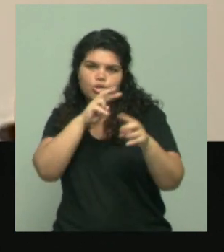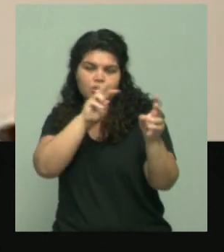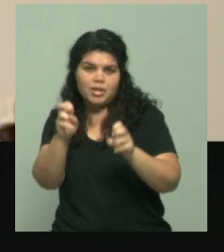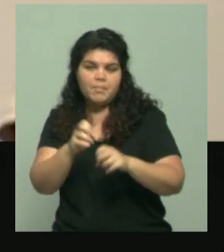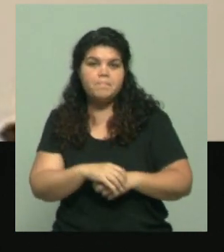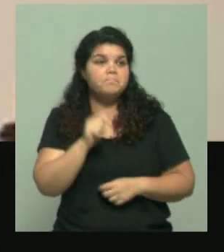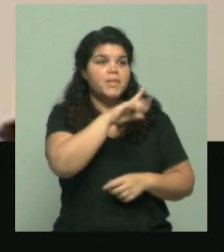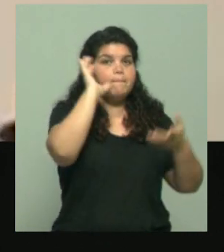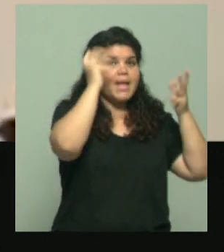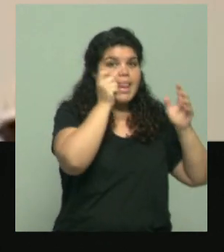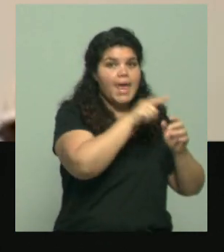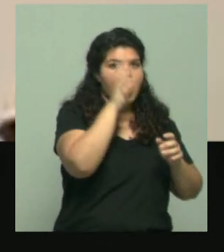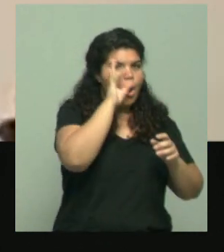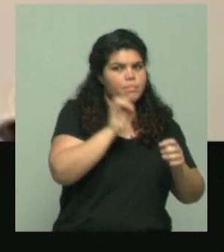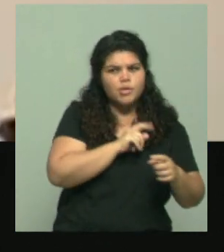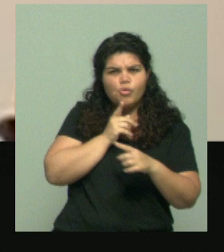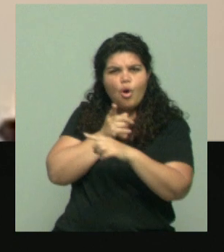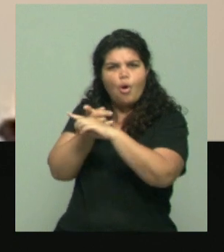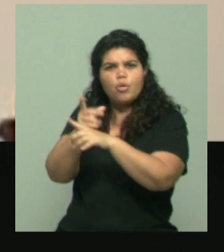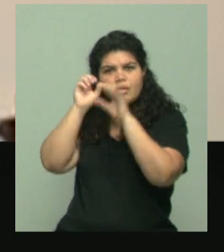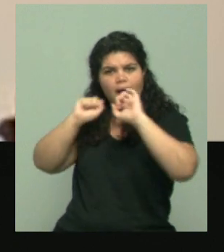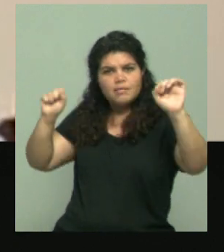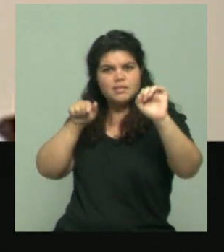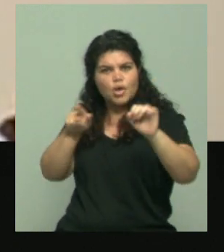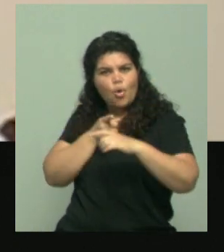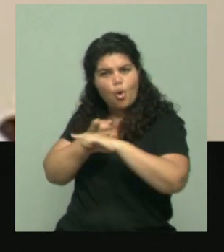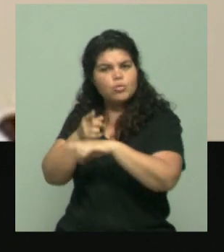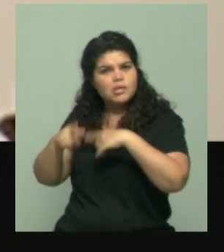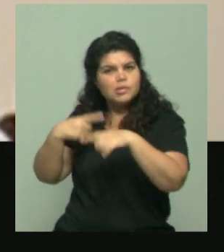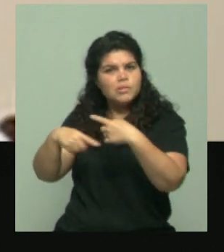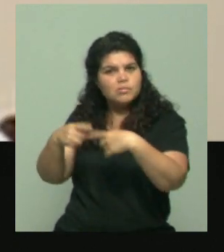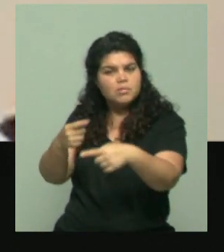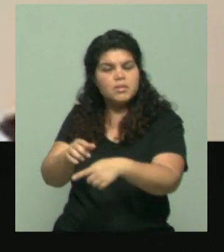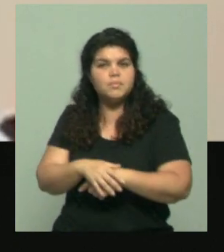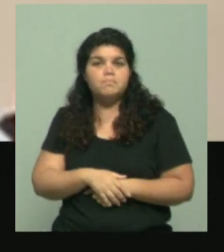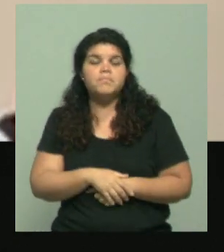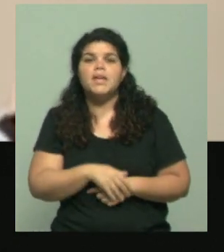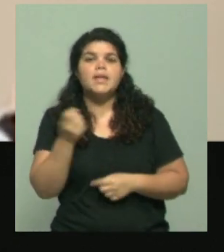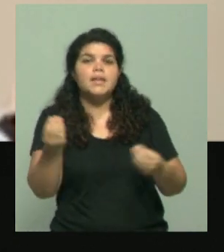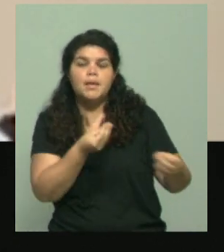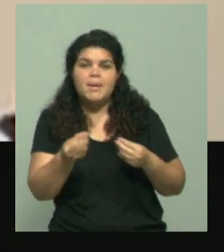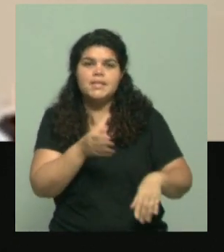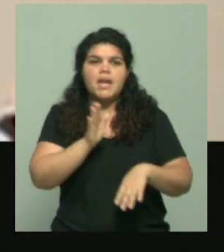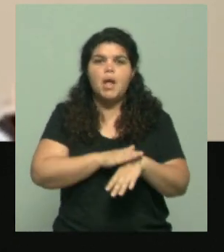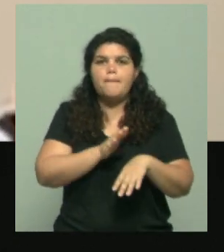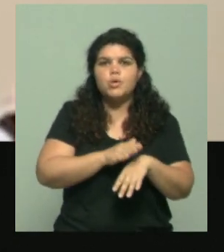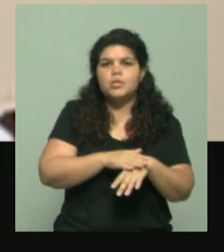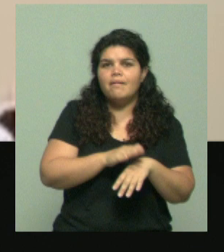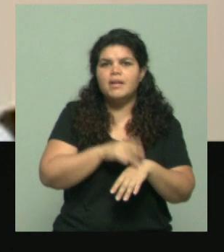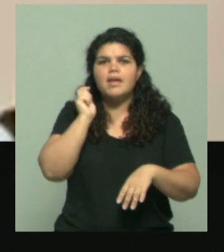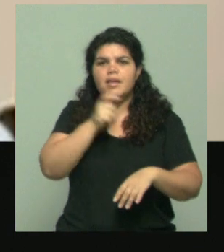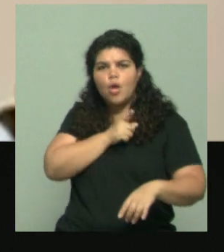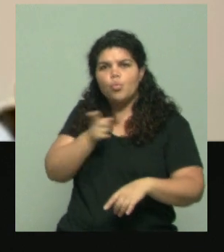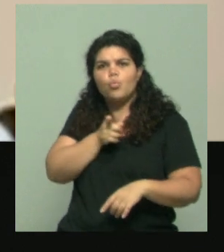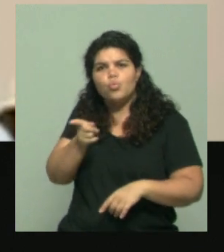Milei sobre la Cancillería, y esto potenciando a que los errores que se cometían se la responsabilizaban en forma directa. No estoy queriendo eximir a